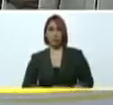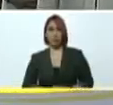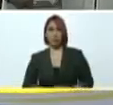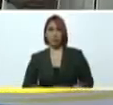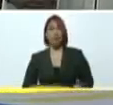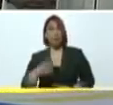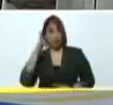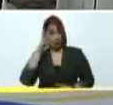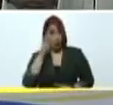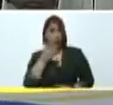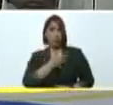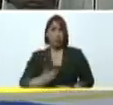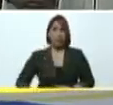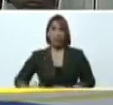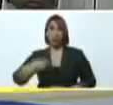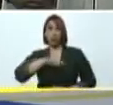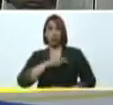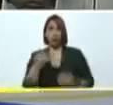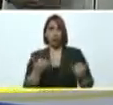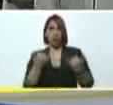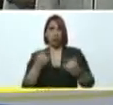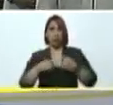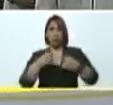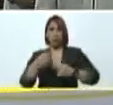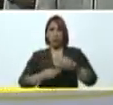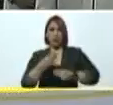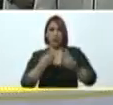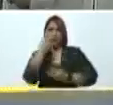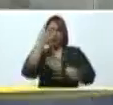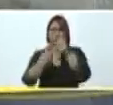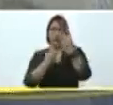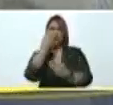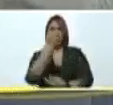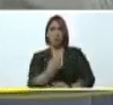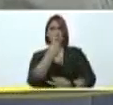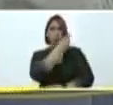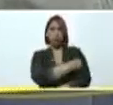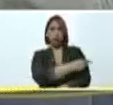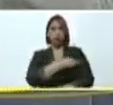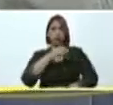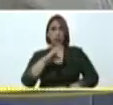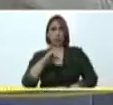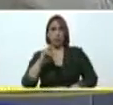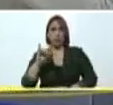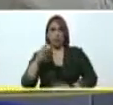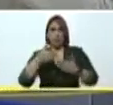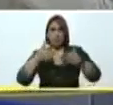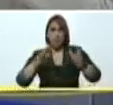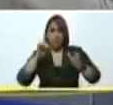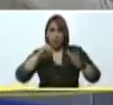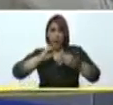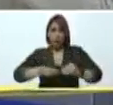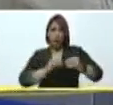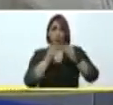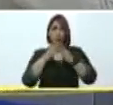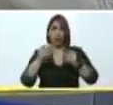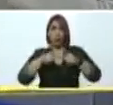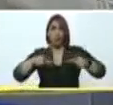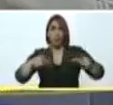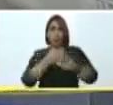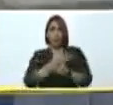estamos en este momento después de hacer el recorrido de la ampliación y la rehabilitación de este